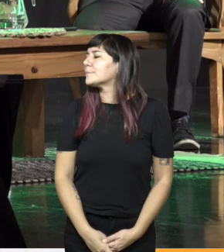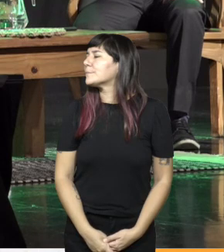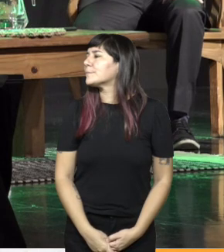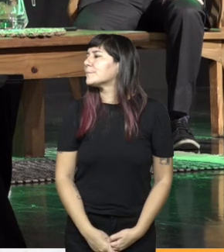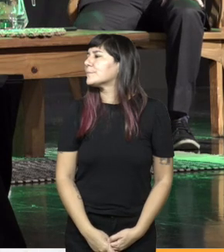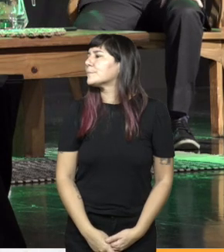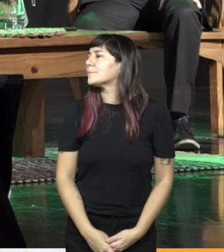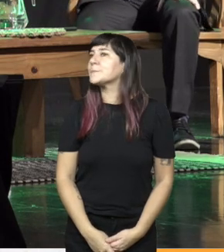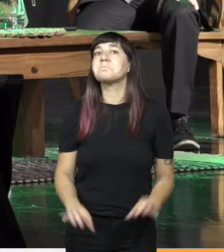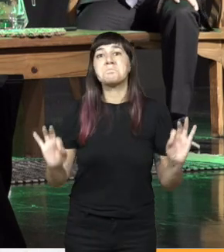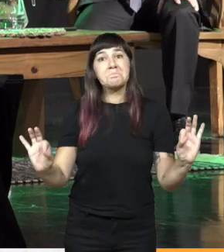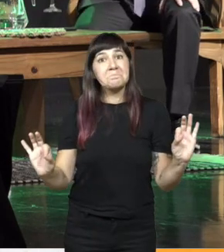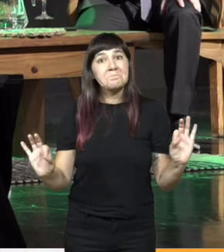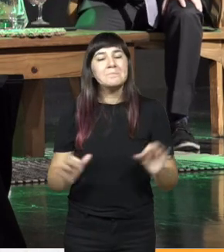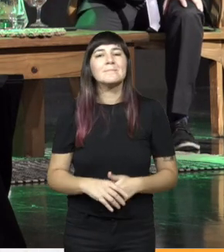ahí está